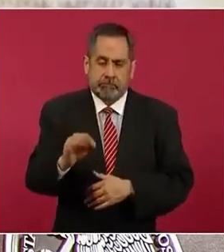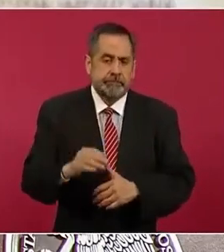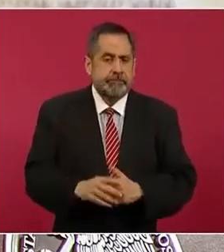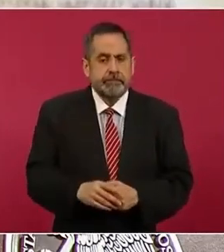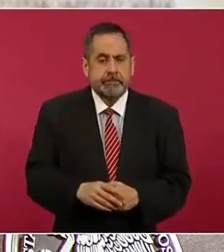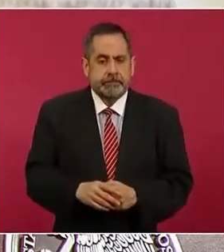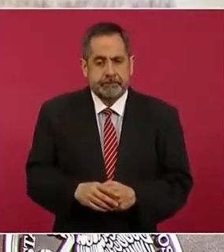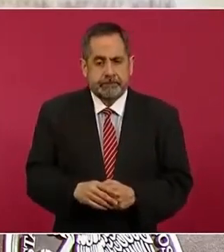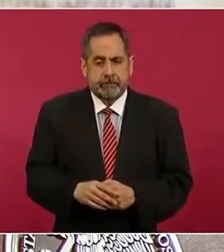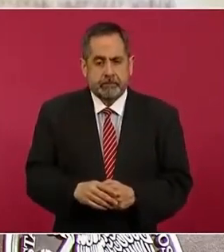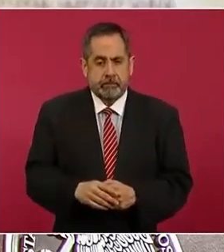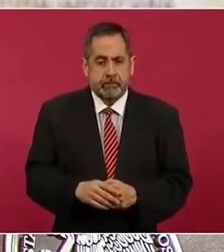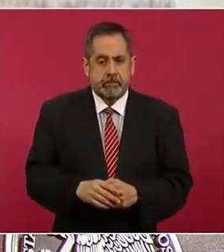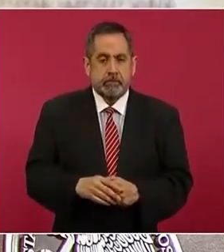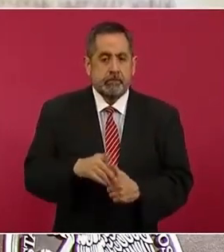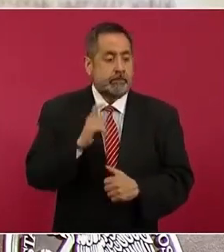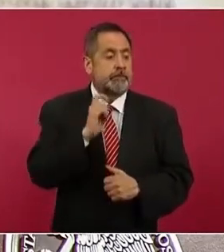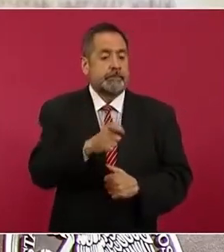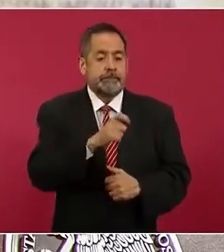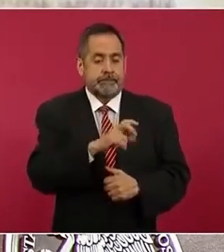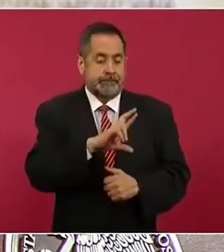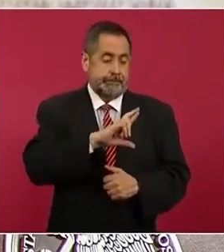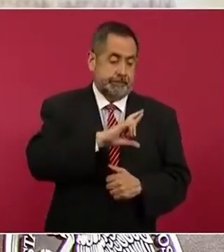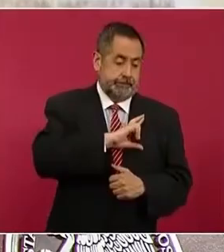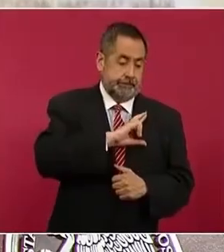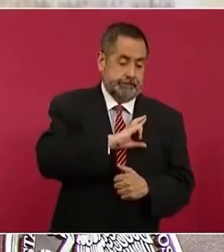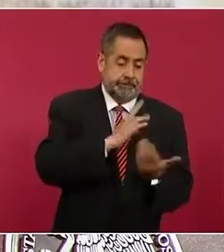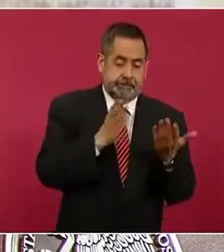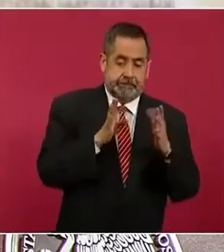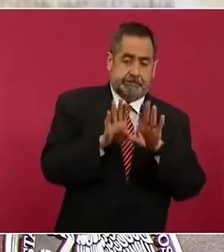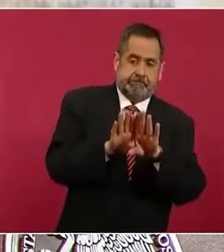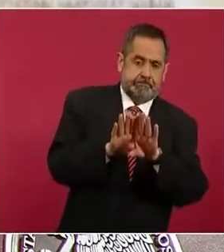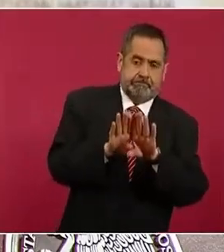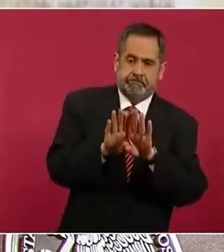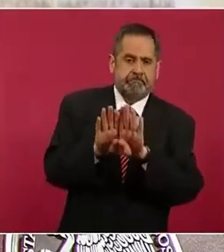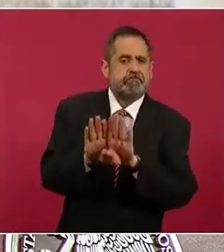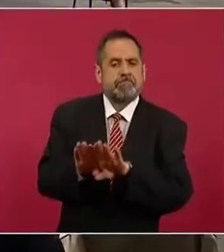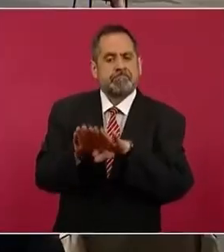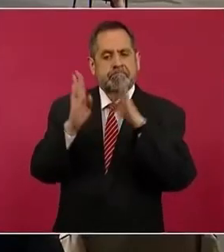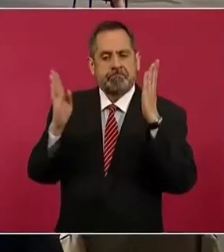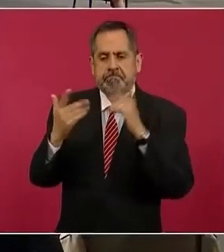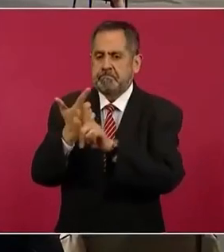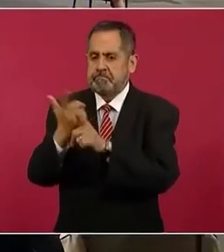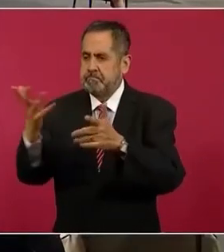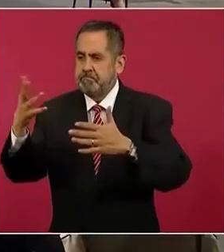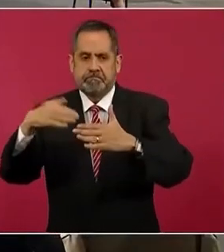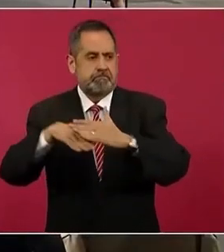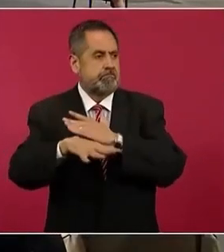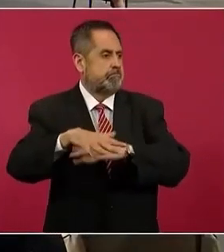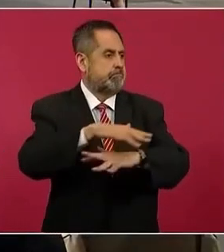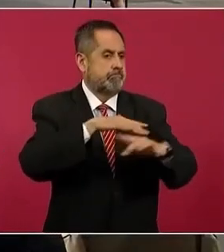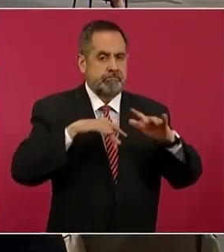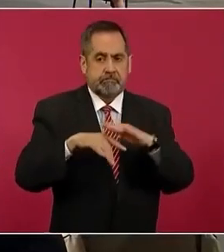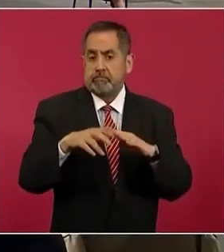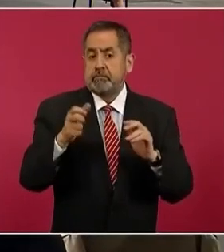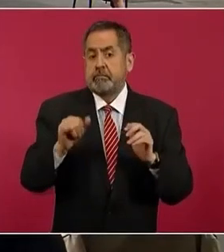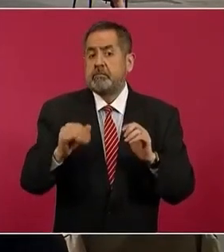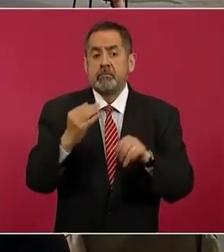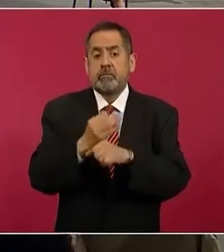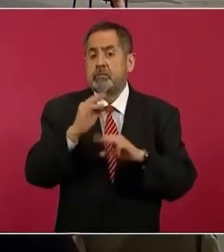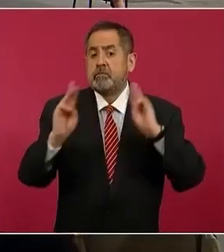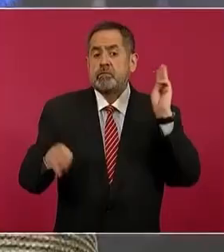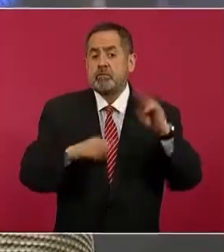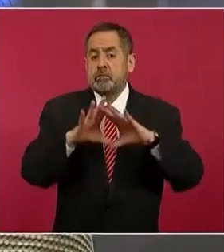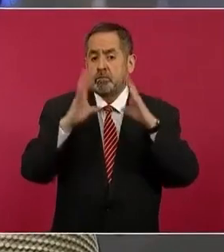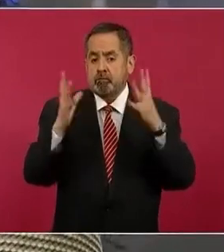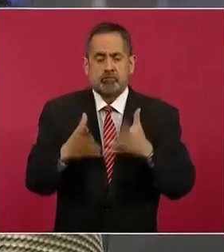De lo privado a lo público, insisto, esta es una tendencia en el mundo, los espacios culturales se